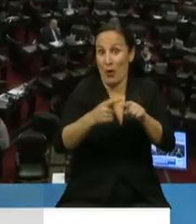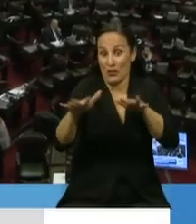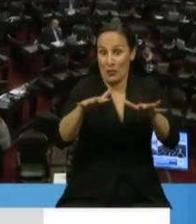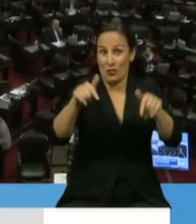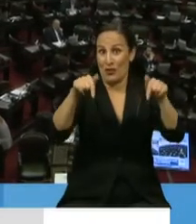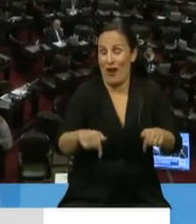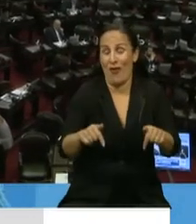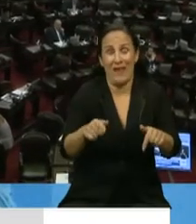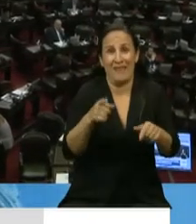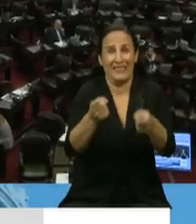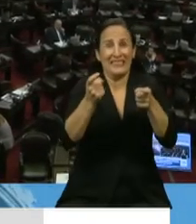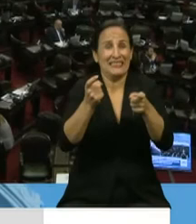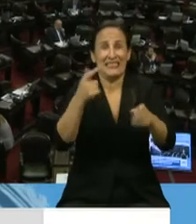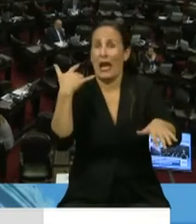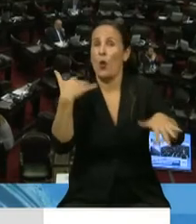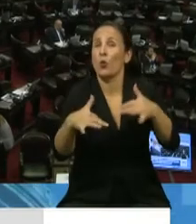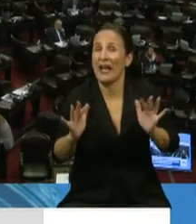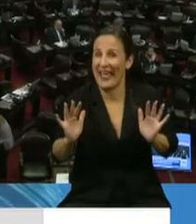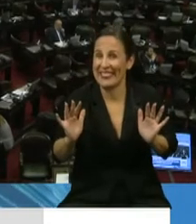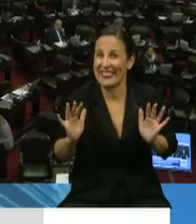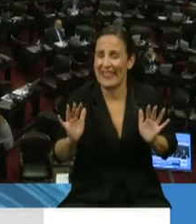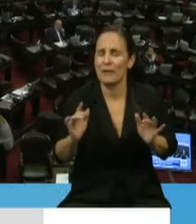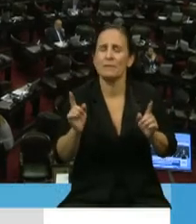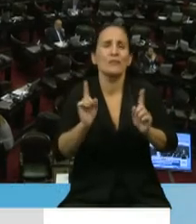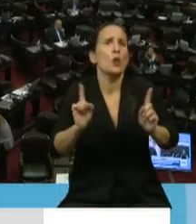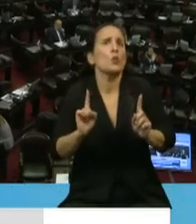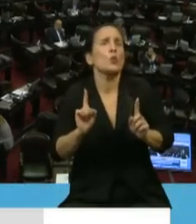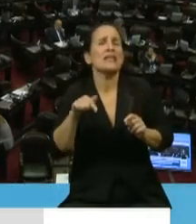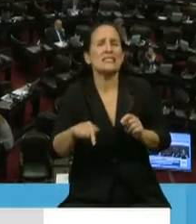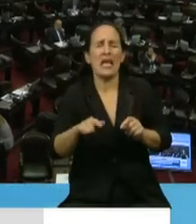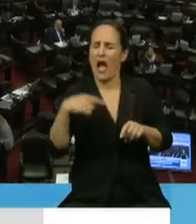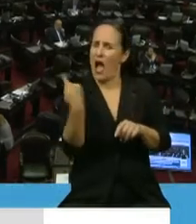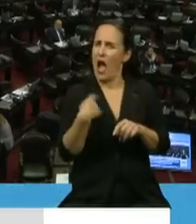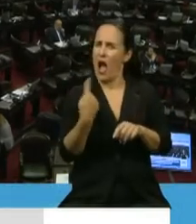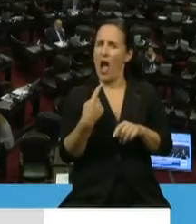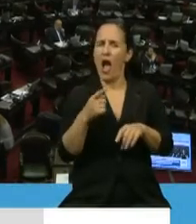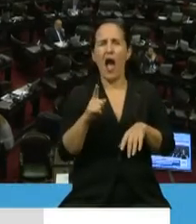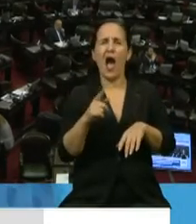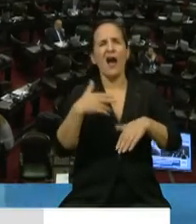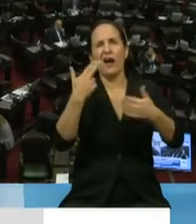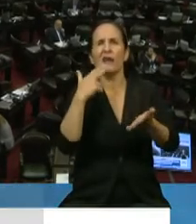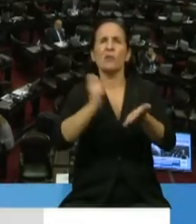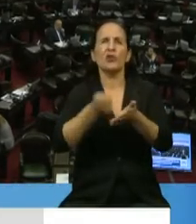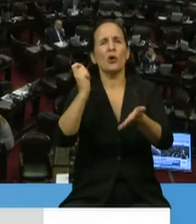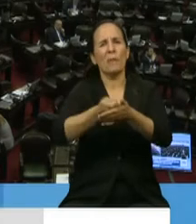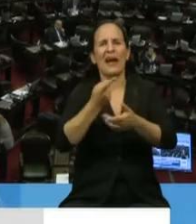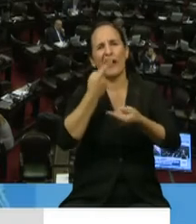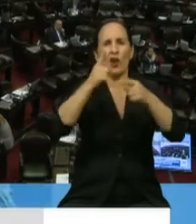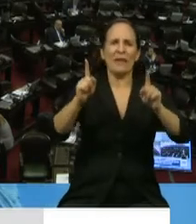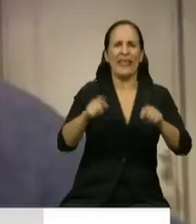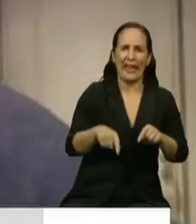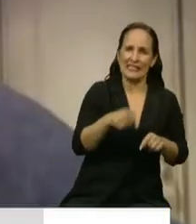son imprescindibles, son urgentes. No es que nos haya agarrado un ataque de irresponsabilidad fiscal ahora que estamos en la oposición.